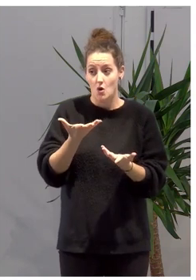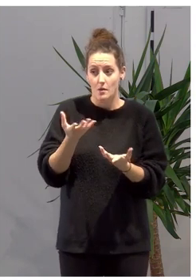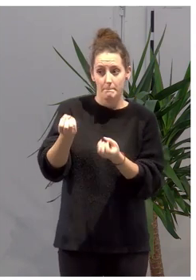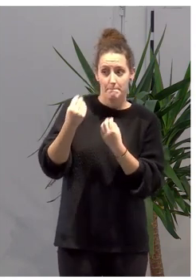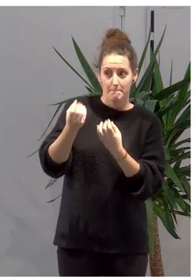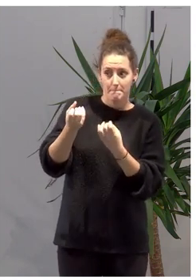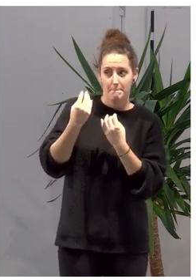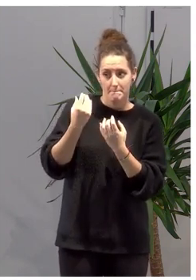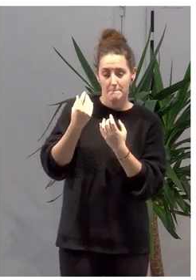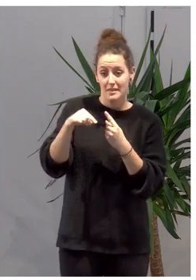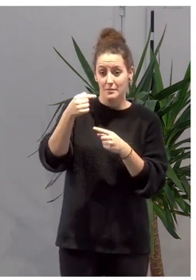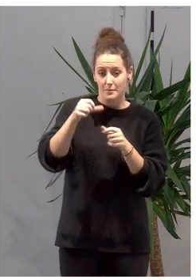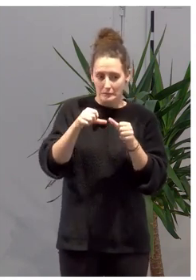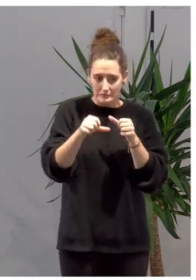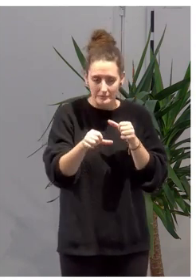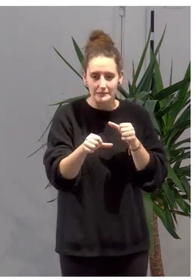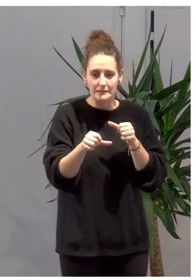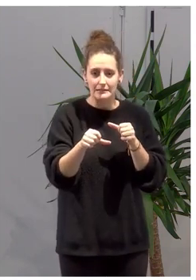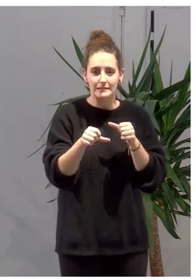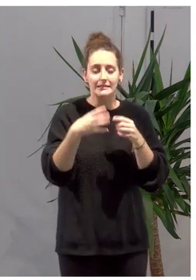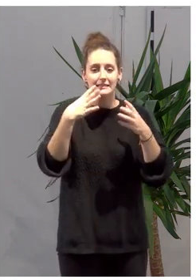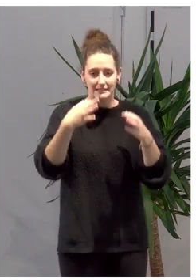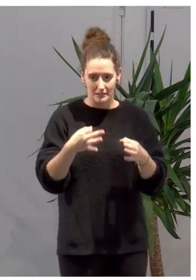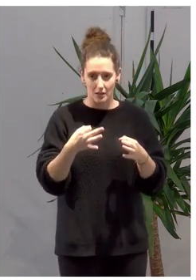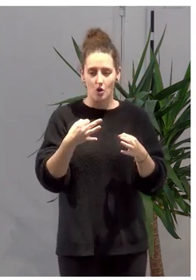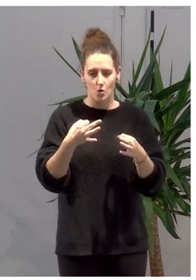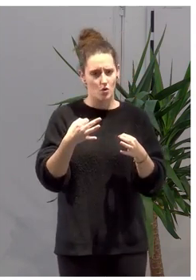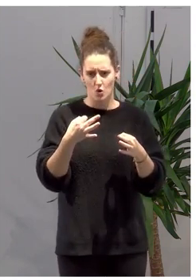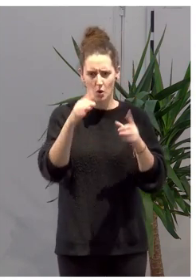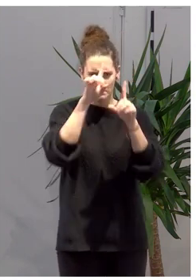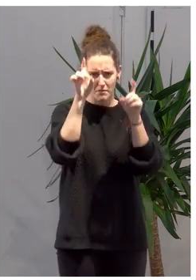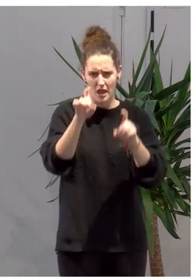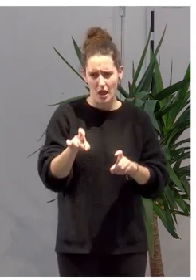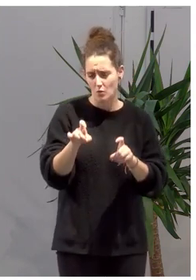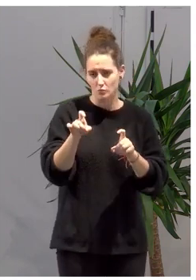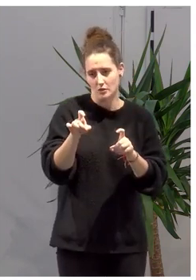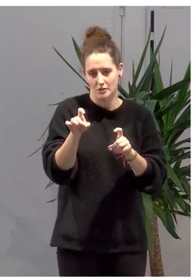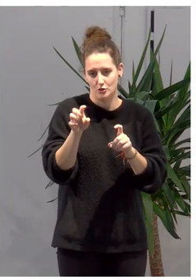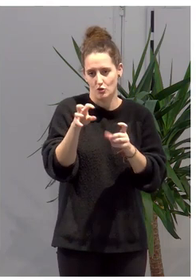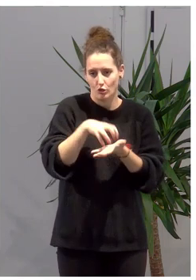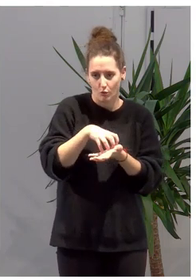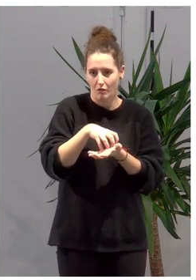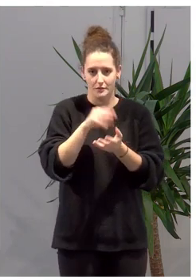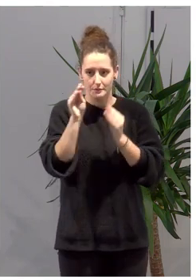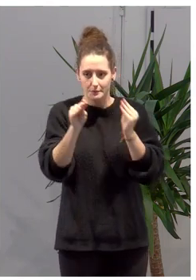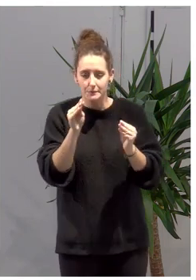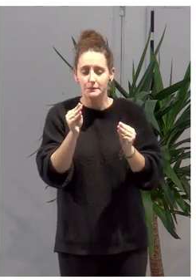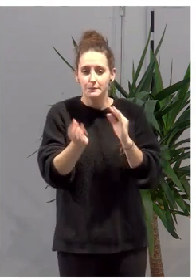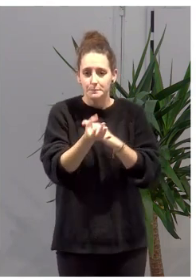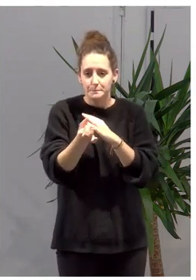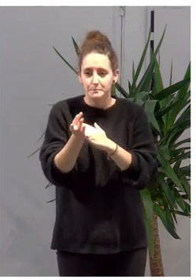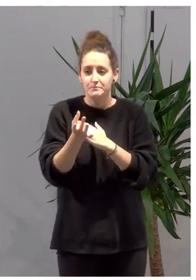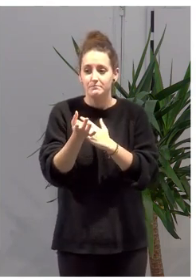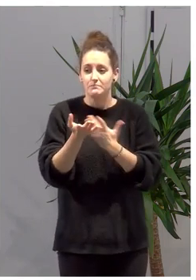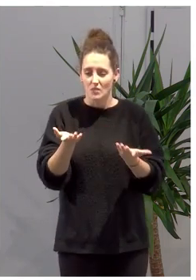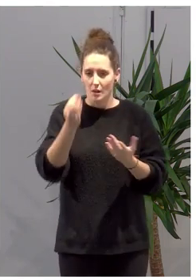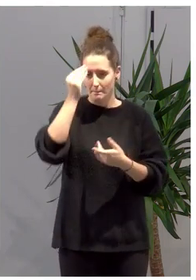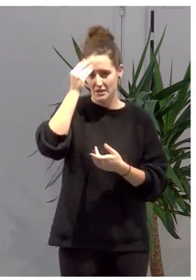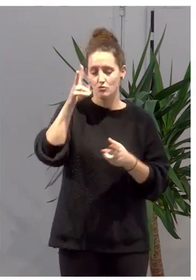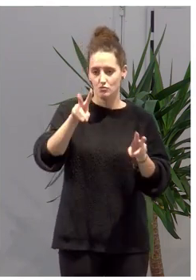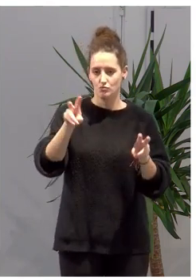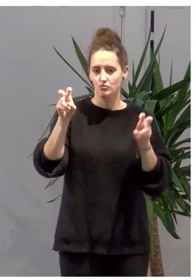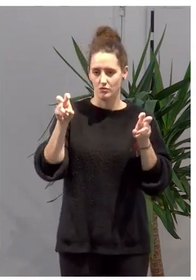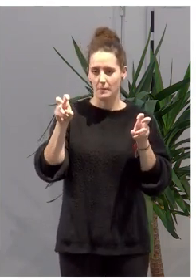vamos a ir... Seguramente, seguramente surgirán un montón de preguntas y de cuestiones, pero me parece que es un tema